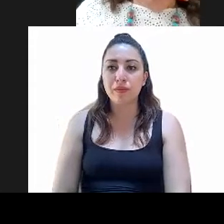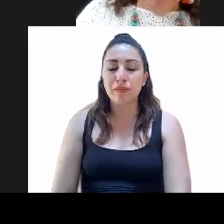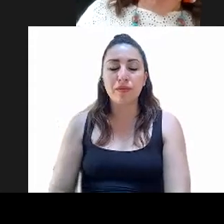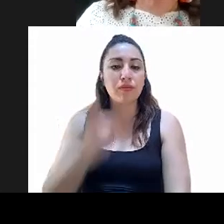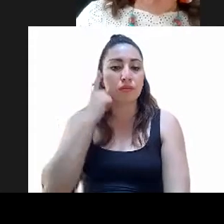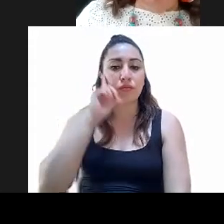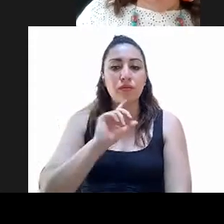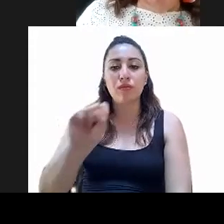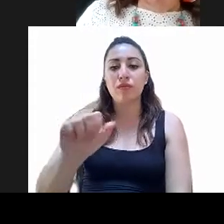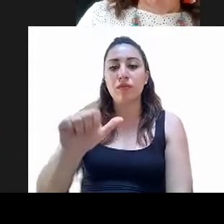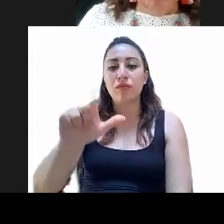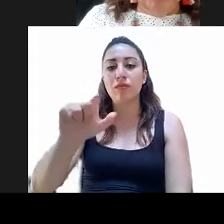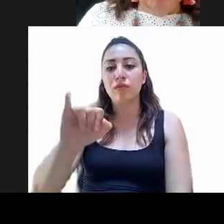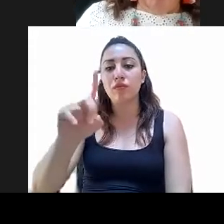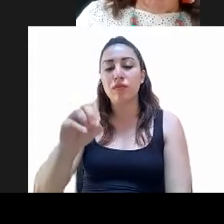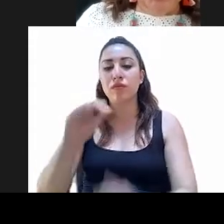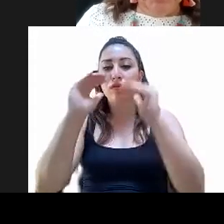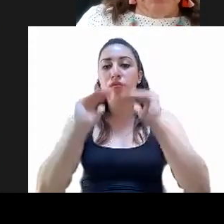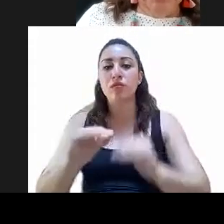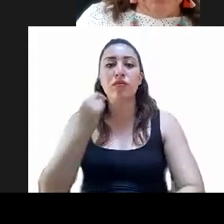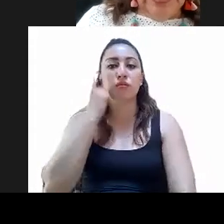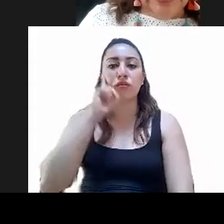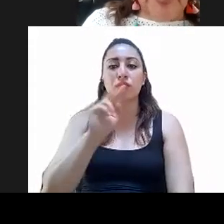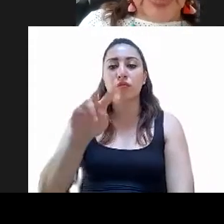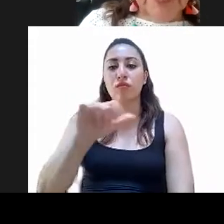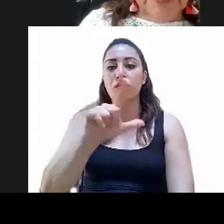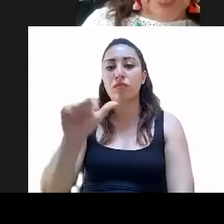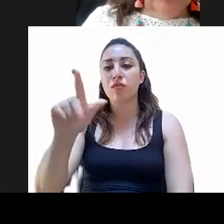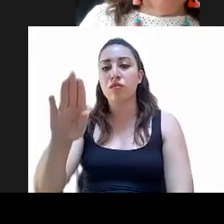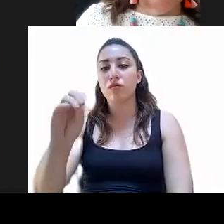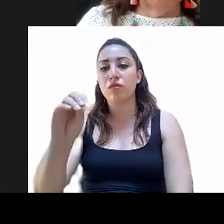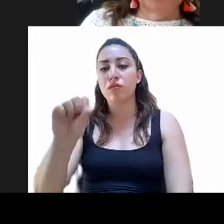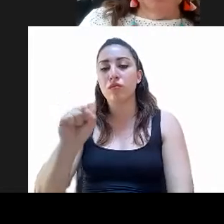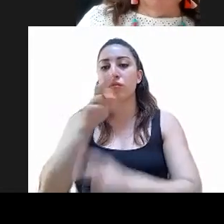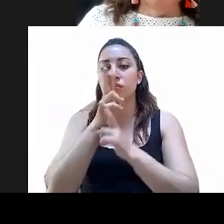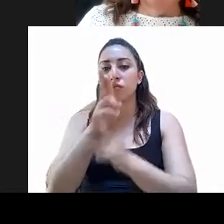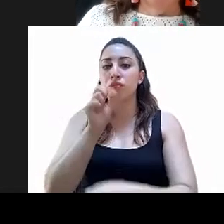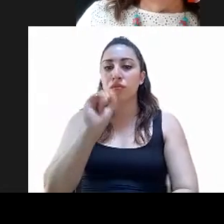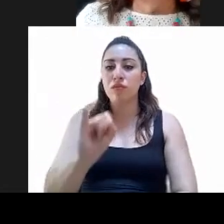Salido Magos. Esperanza Villalobos Pérez. Esperanza Villalobos, a favor.